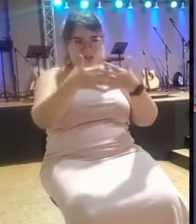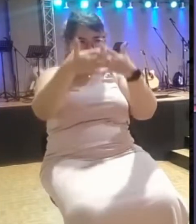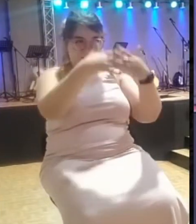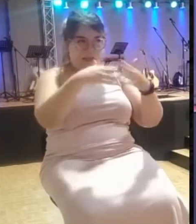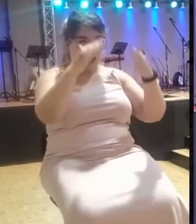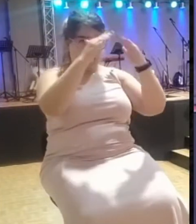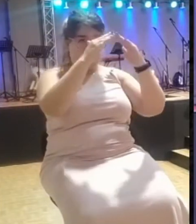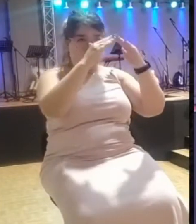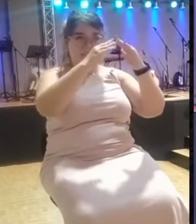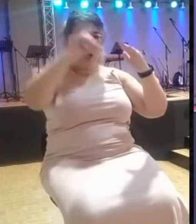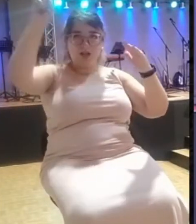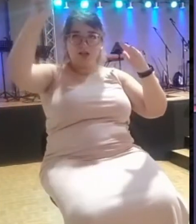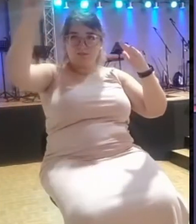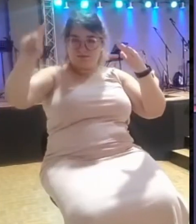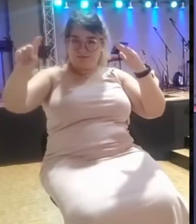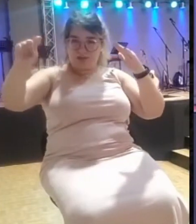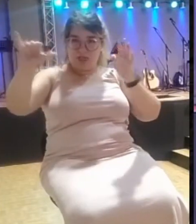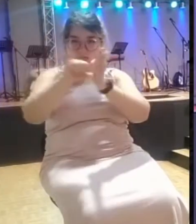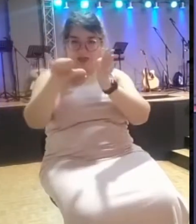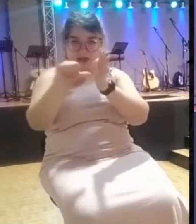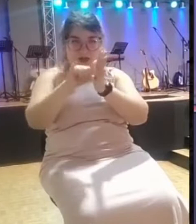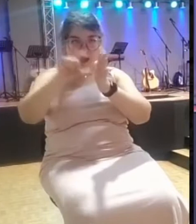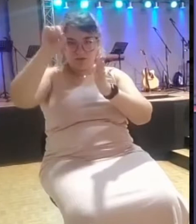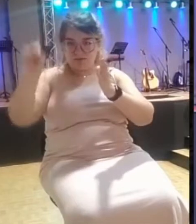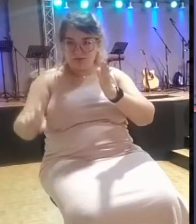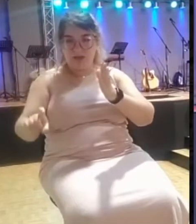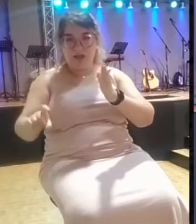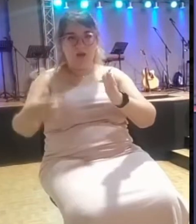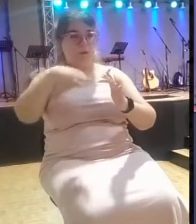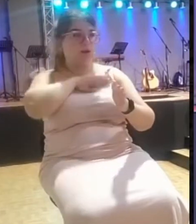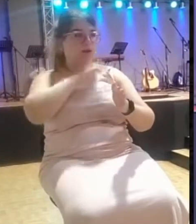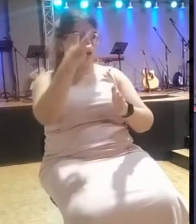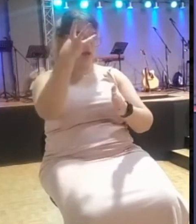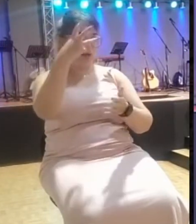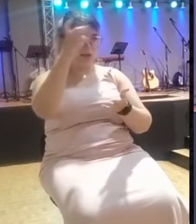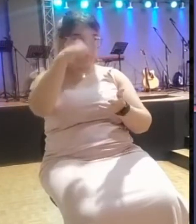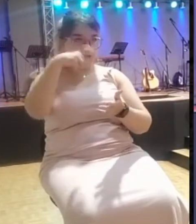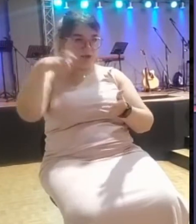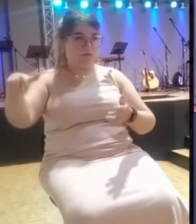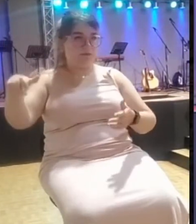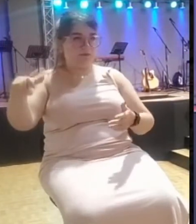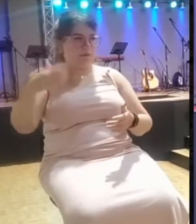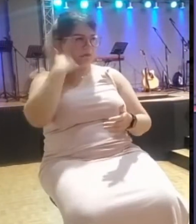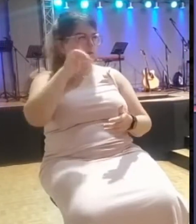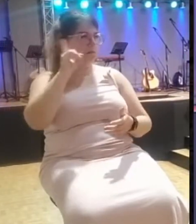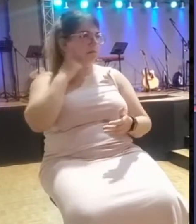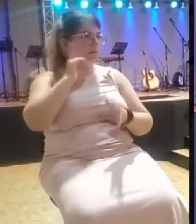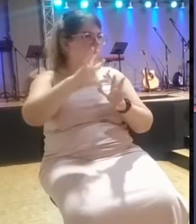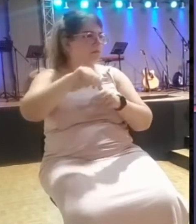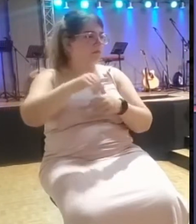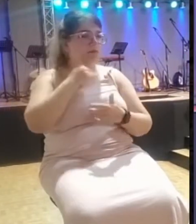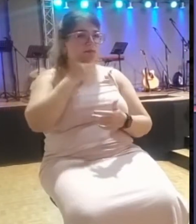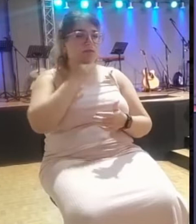con un estruendo terrible y ha matado a tres personas. No sé si la he escuchado en las noticias.